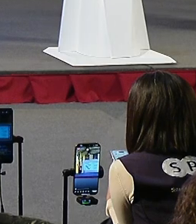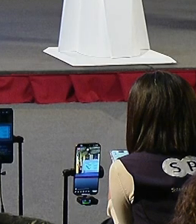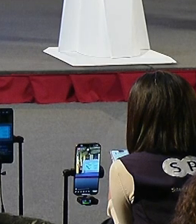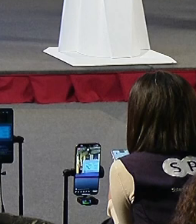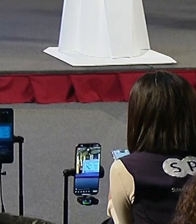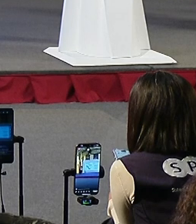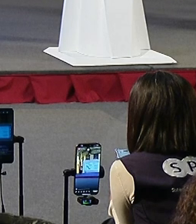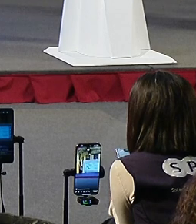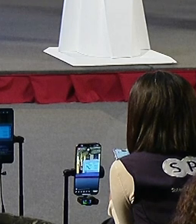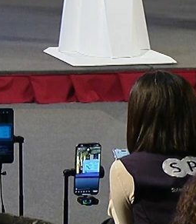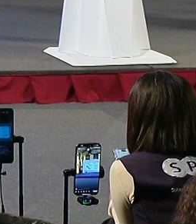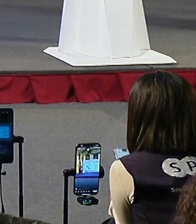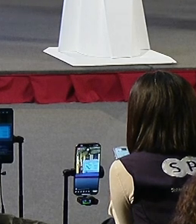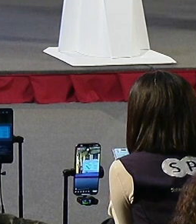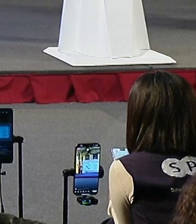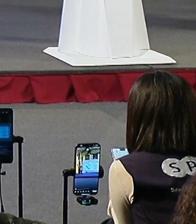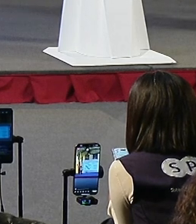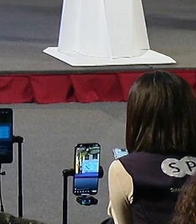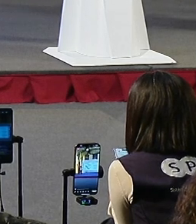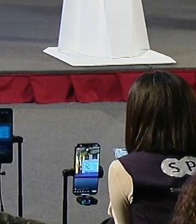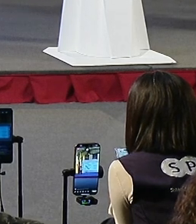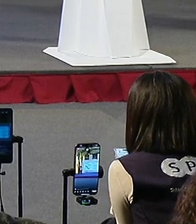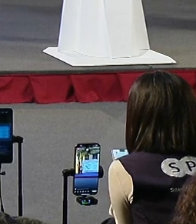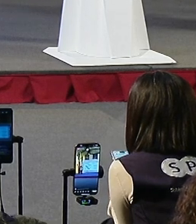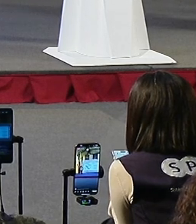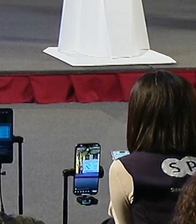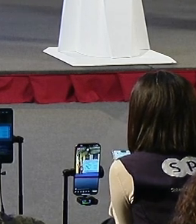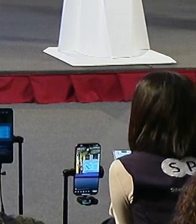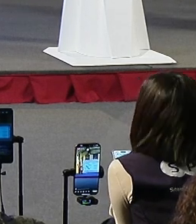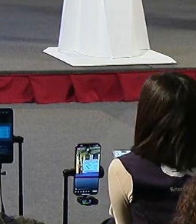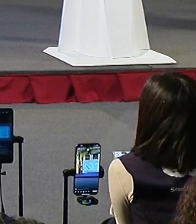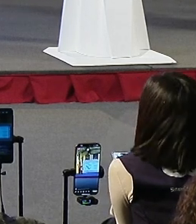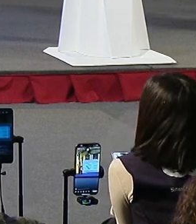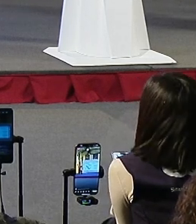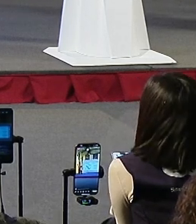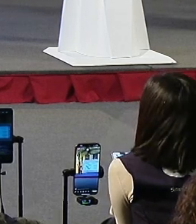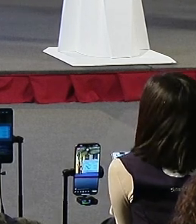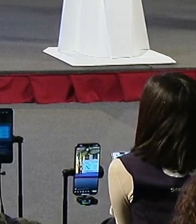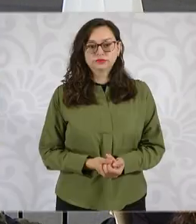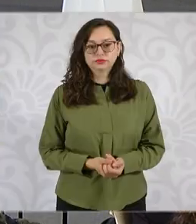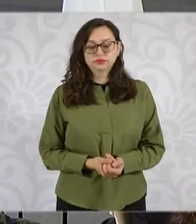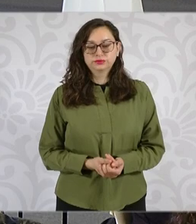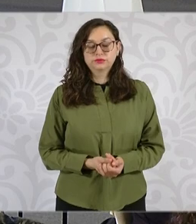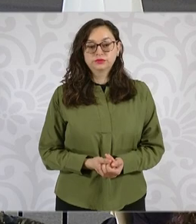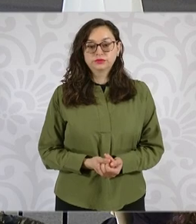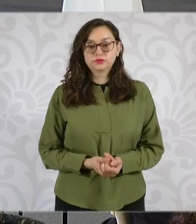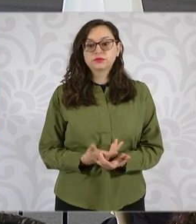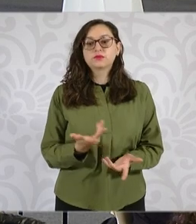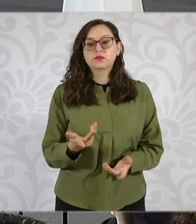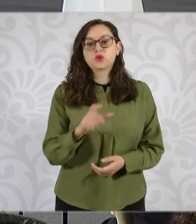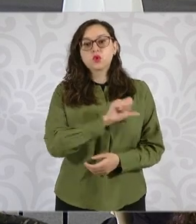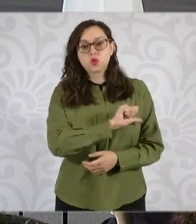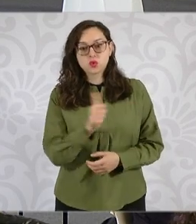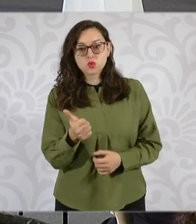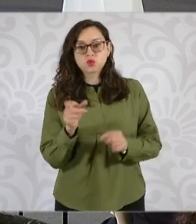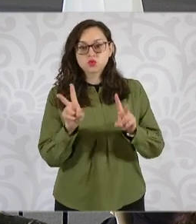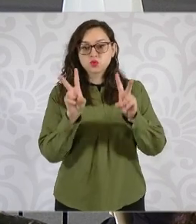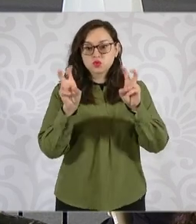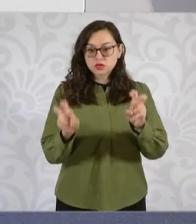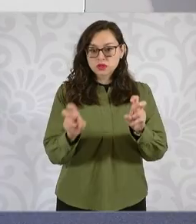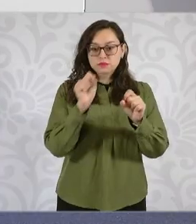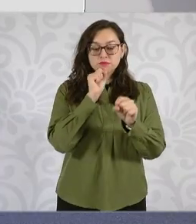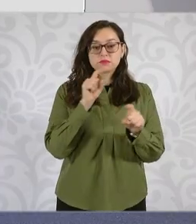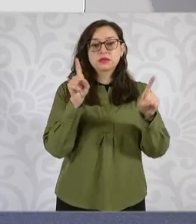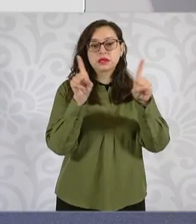Huismanguillo, también en Tabasco. Tiene que ver también con condiciones de riesgo. Y por otro lado, tenemos lo que